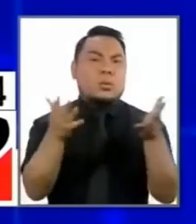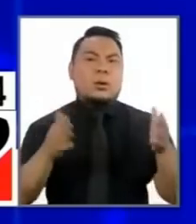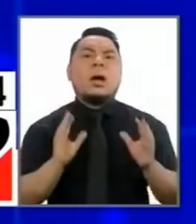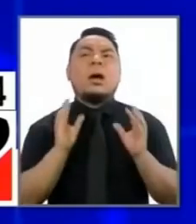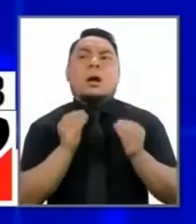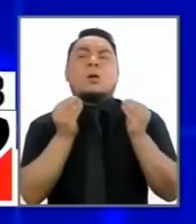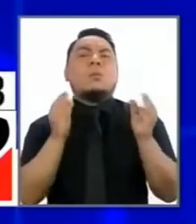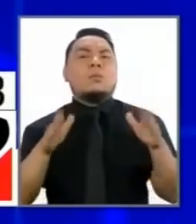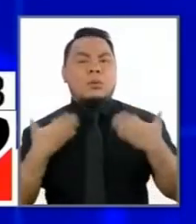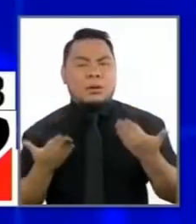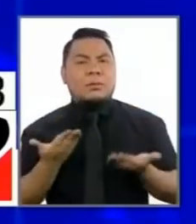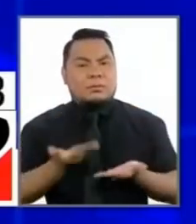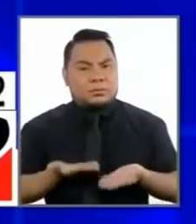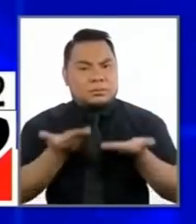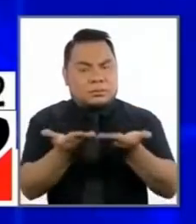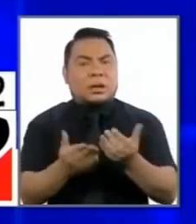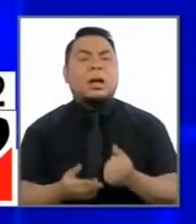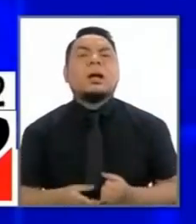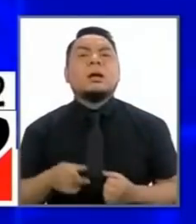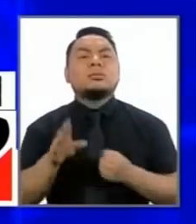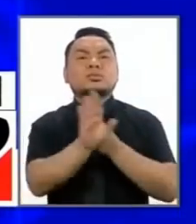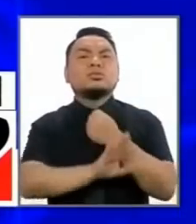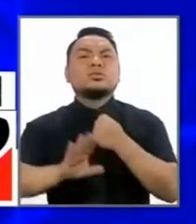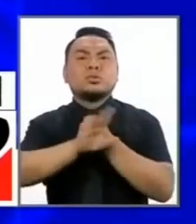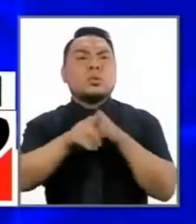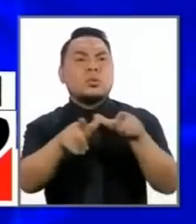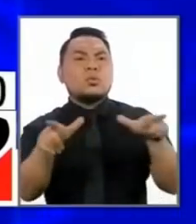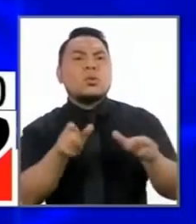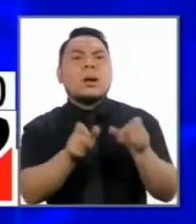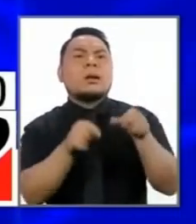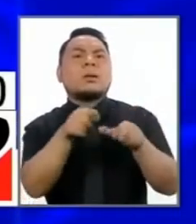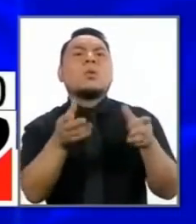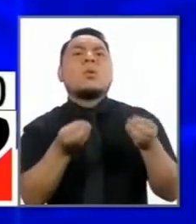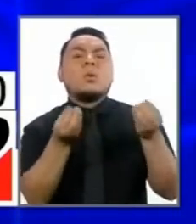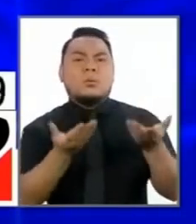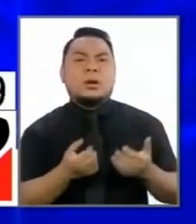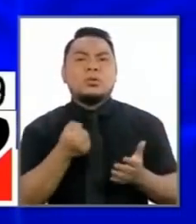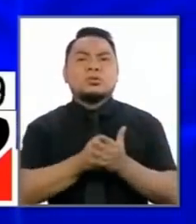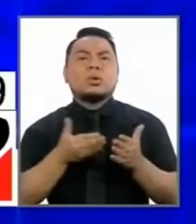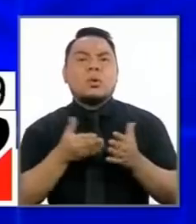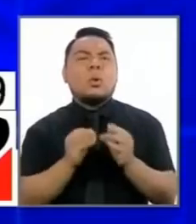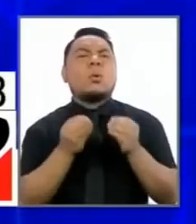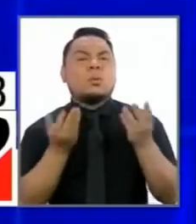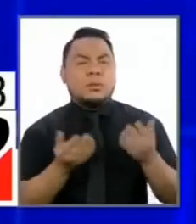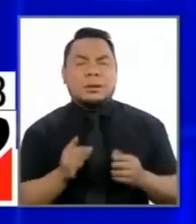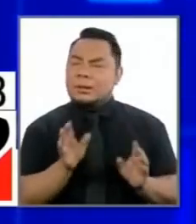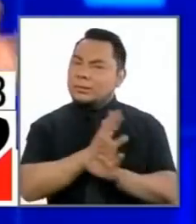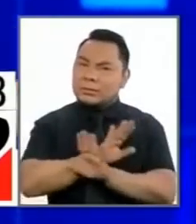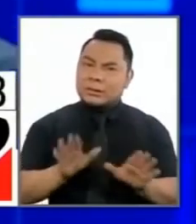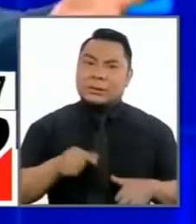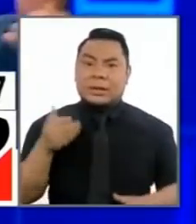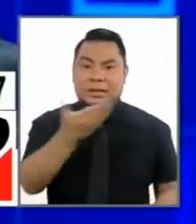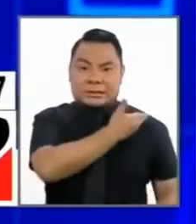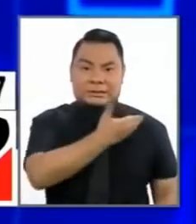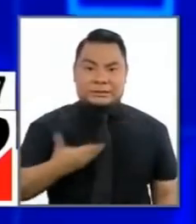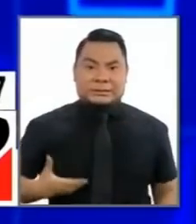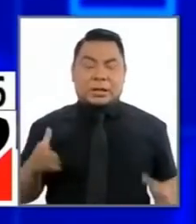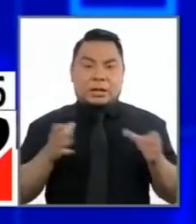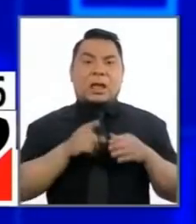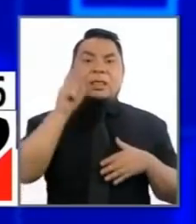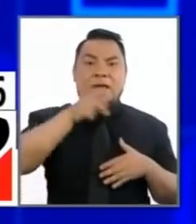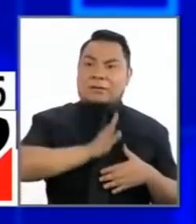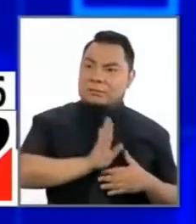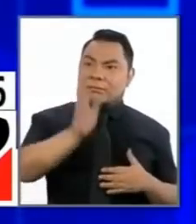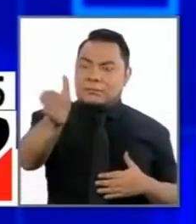podemos garantizar la seguridad ciudadana en esos lugares y luchar contra el delito? De ninguna manera. El Estado tiene que estar